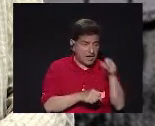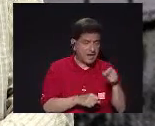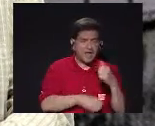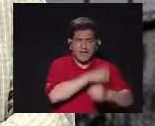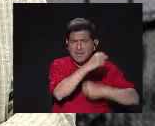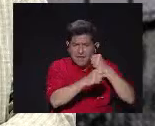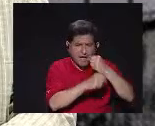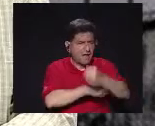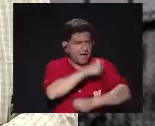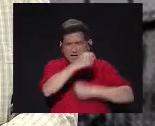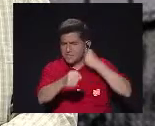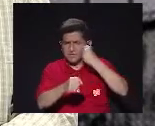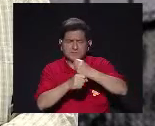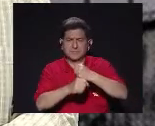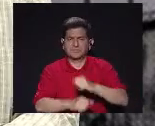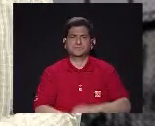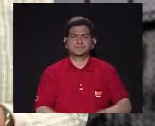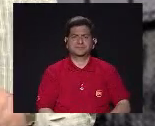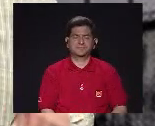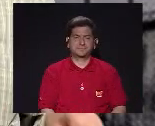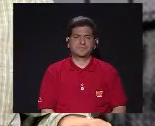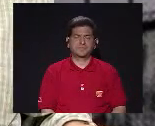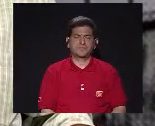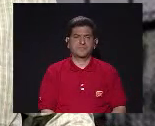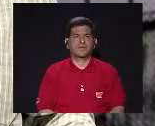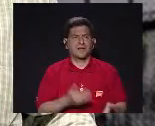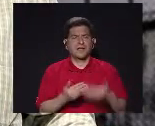Quienes hemos trabajado En ella Durante muchos años